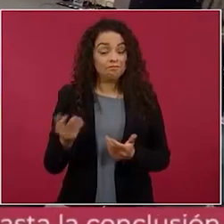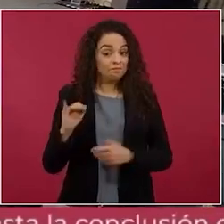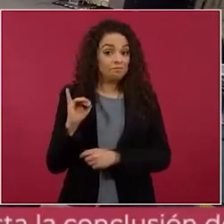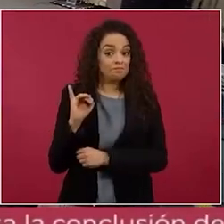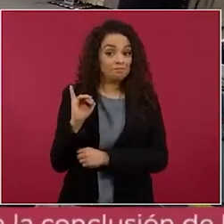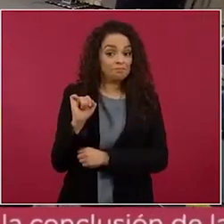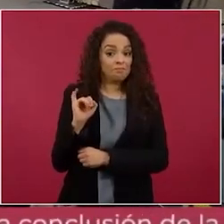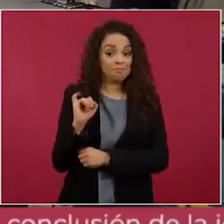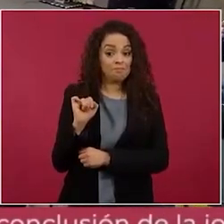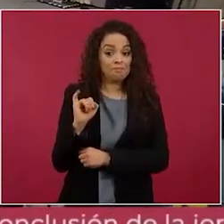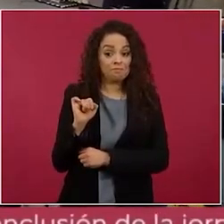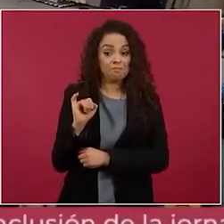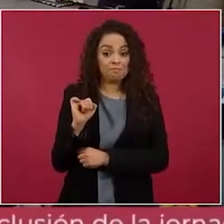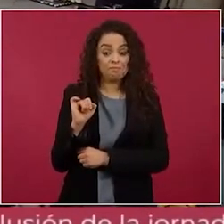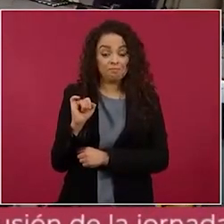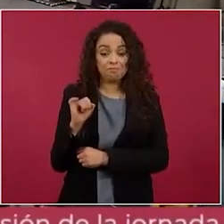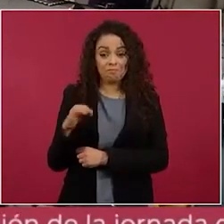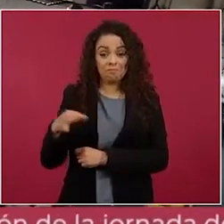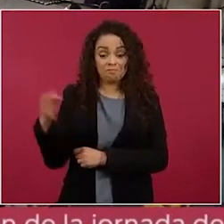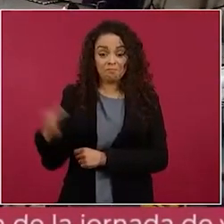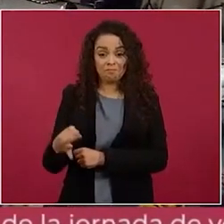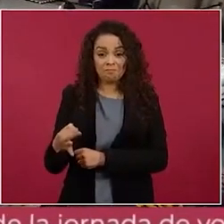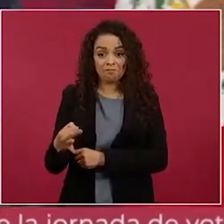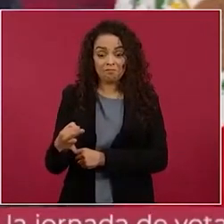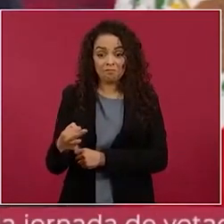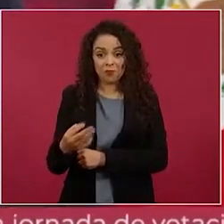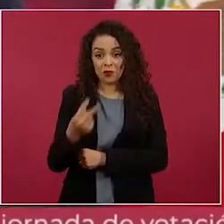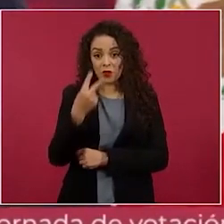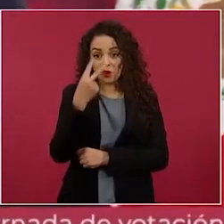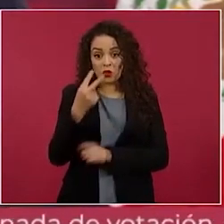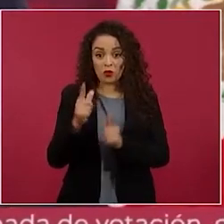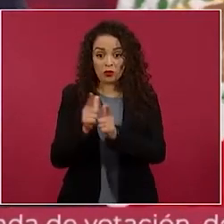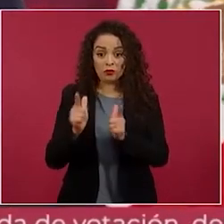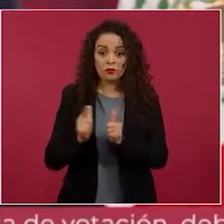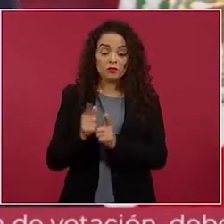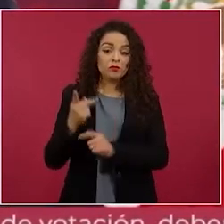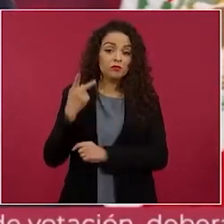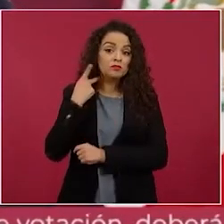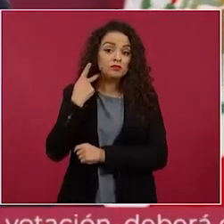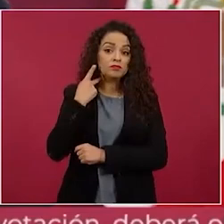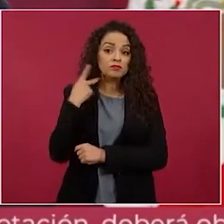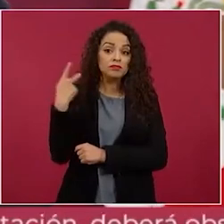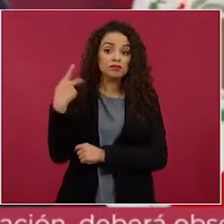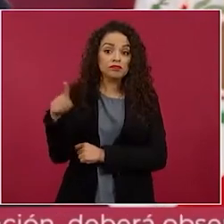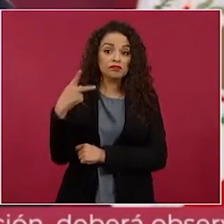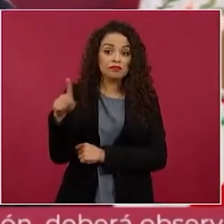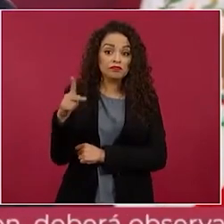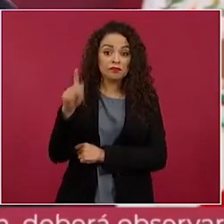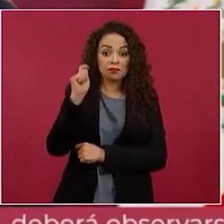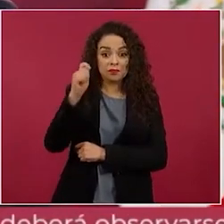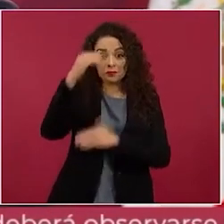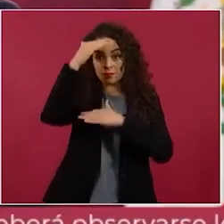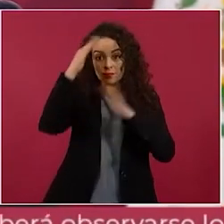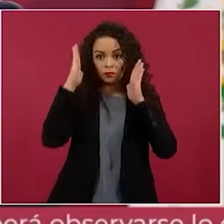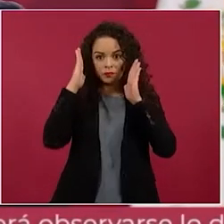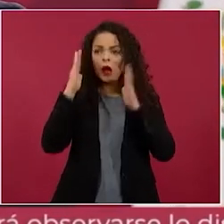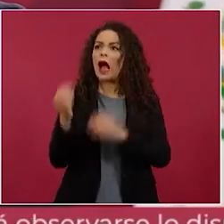los dos partidos municipales del bloque conservador los tres